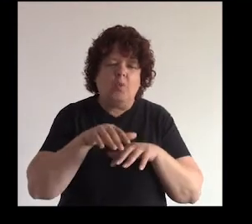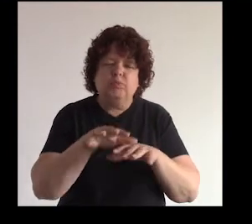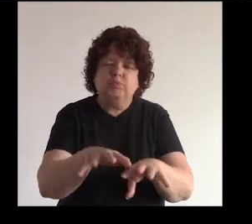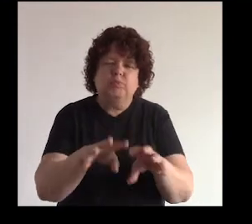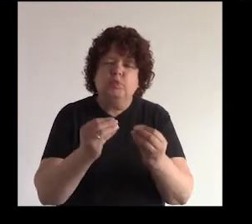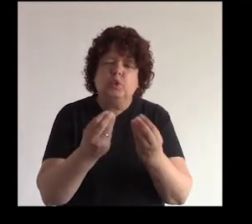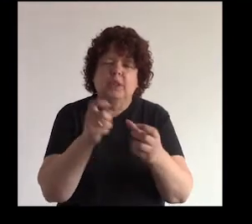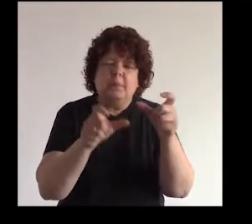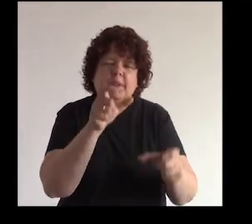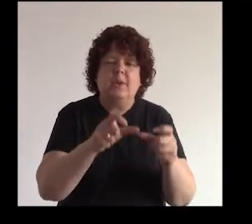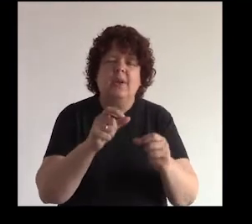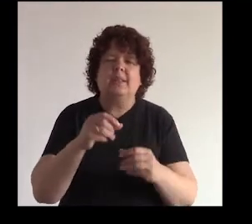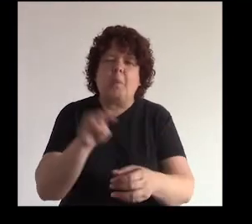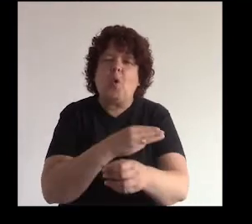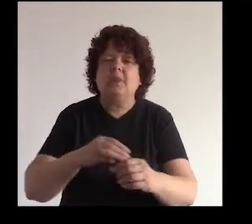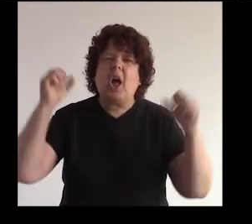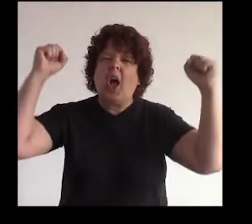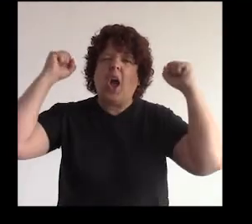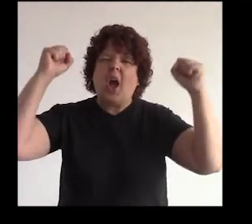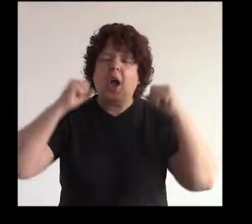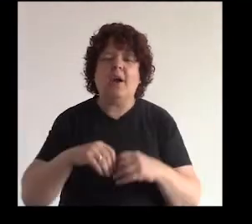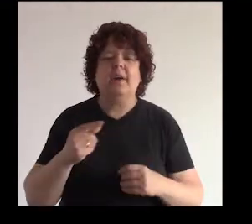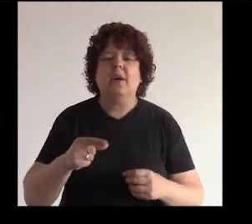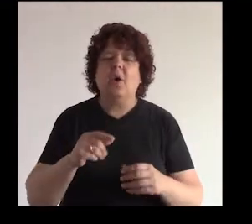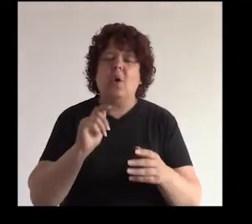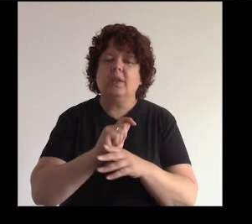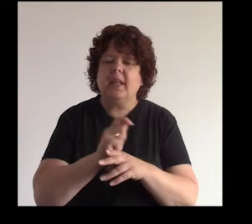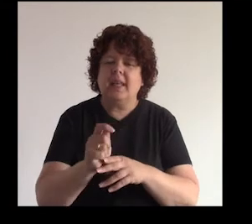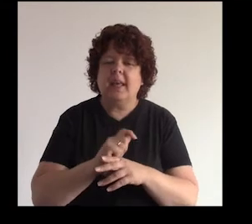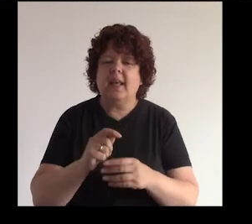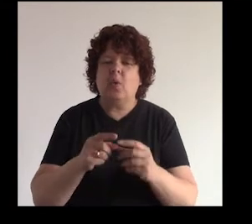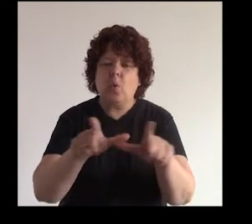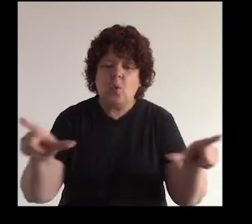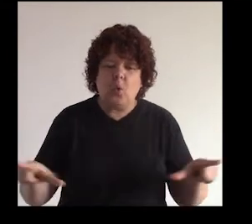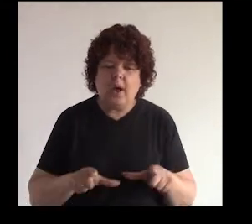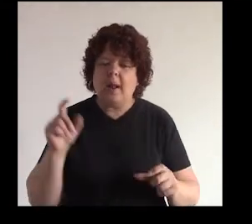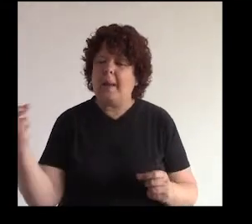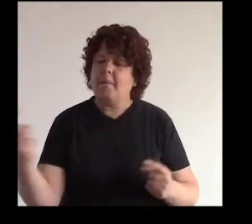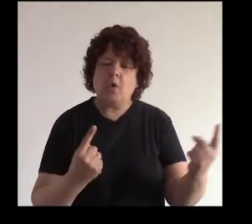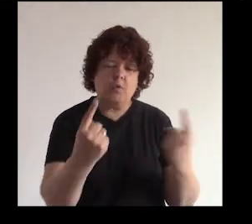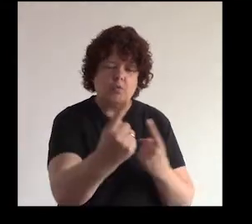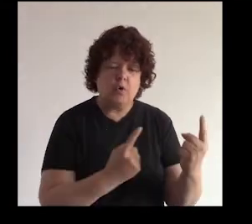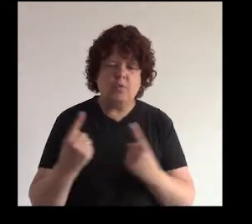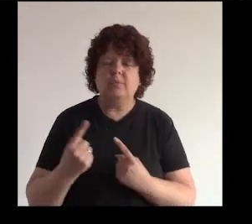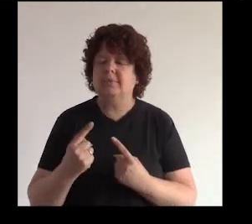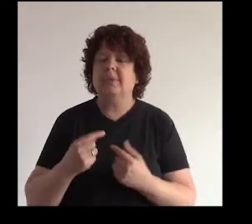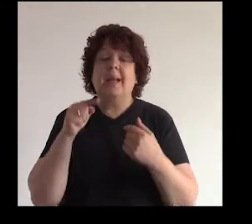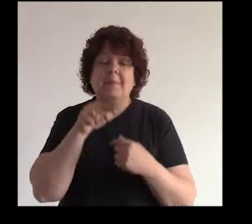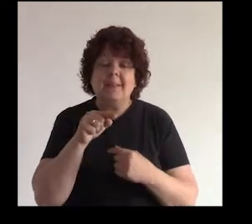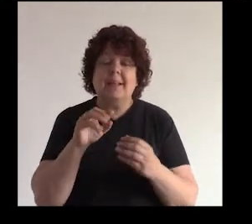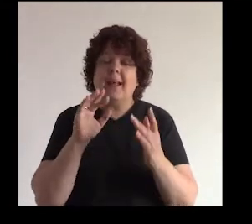concierto o en un taller de repente, ¿no? para aprender habilidades nuevas en este caso es un entorno